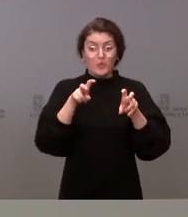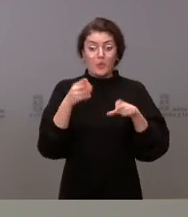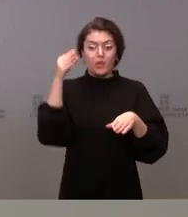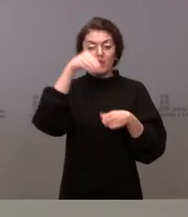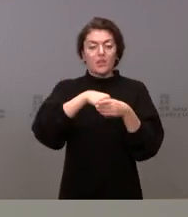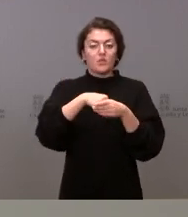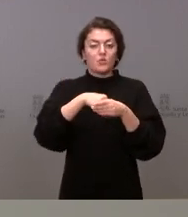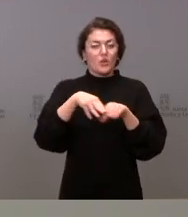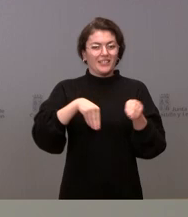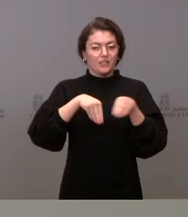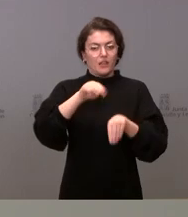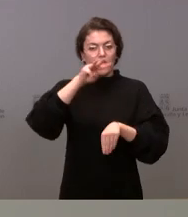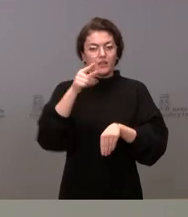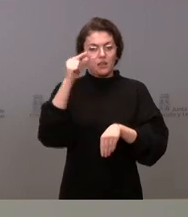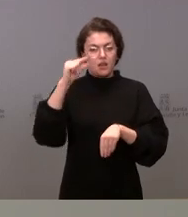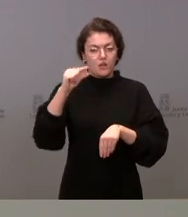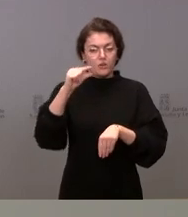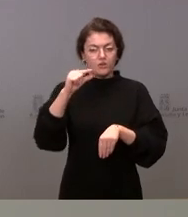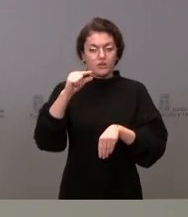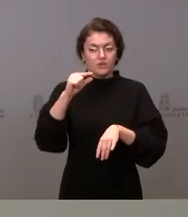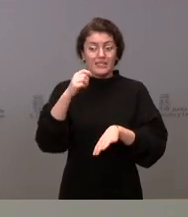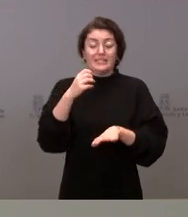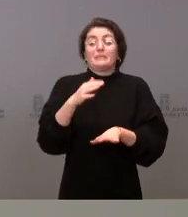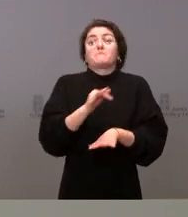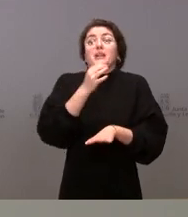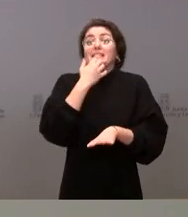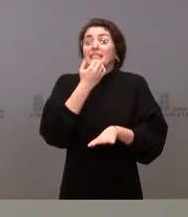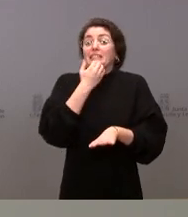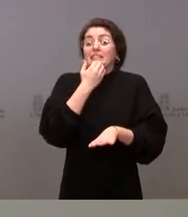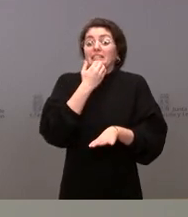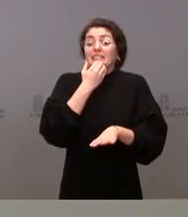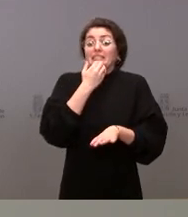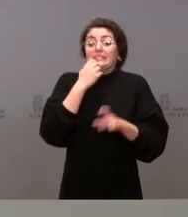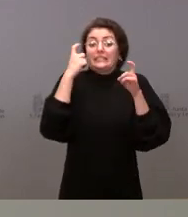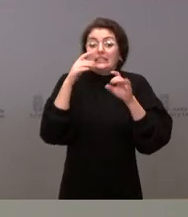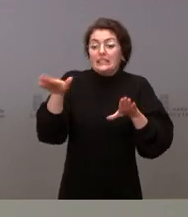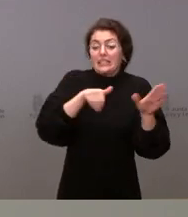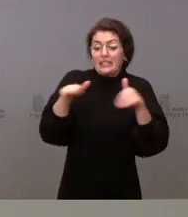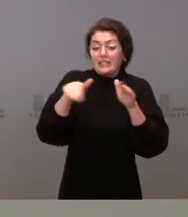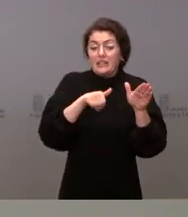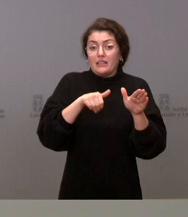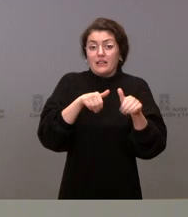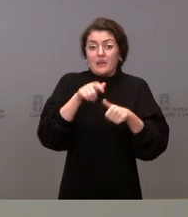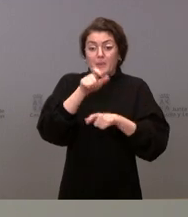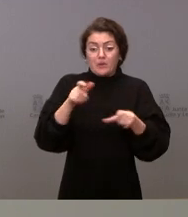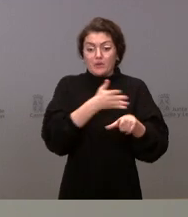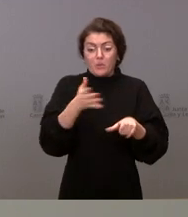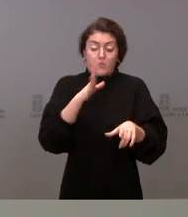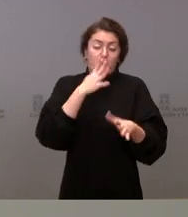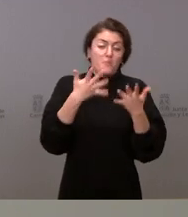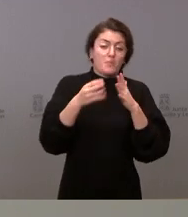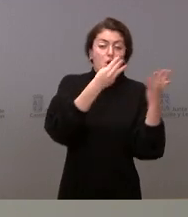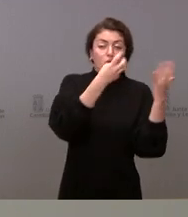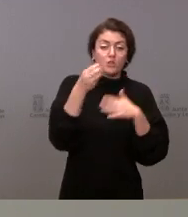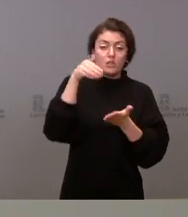las terceras dosis y si conseguimos captar a más gente, pues va a estar en torno a las 800.000 personas, las